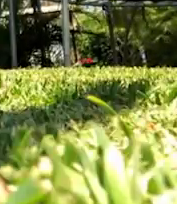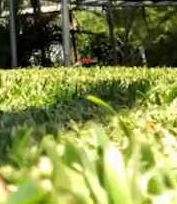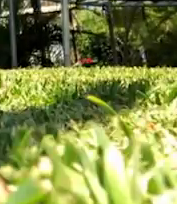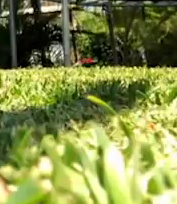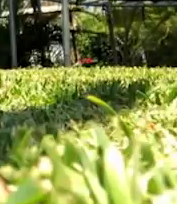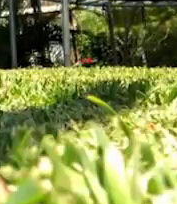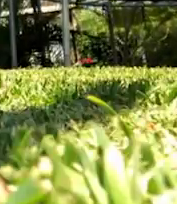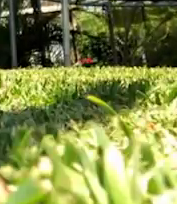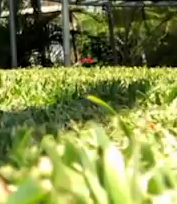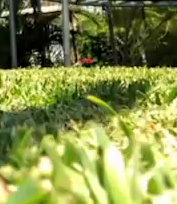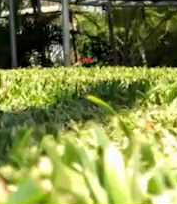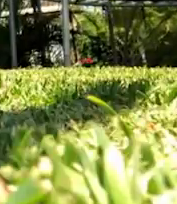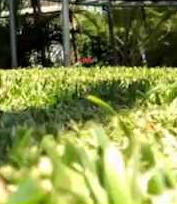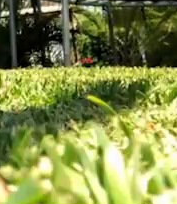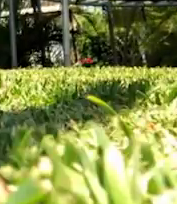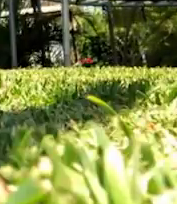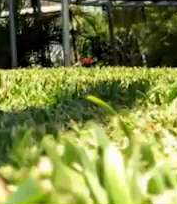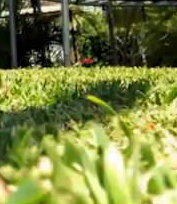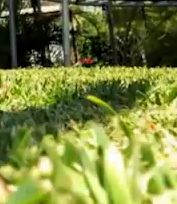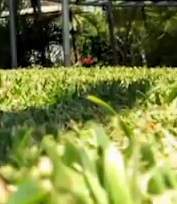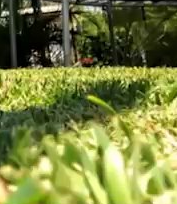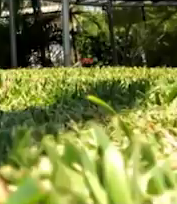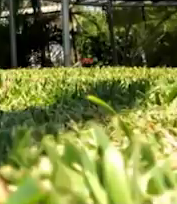Y ahora hacia el centro.